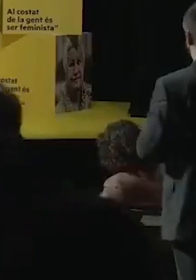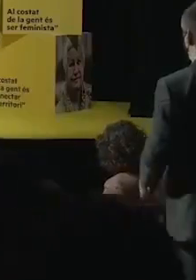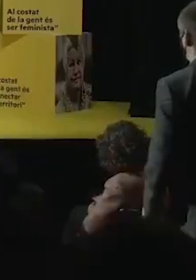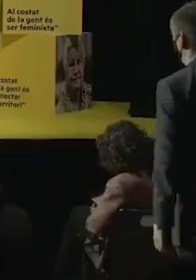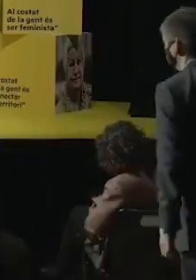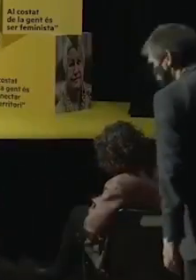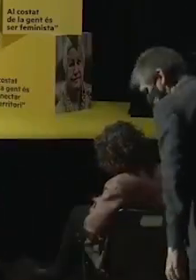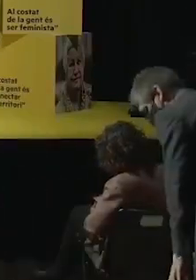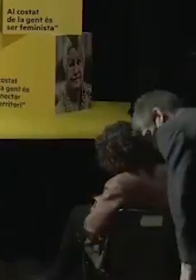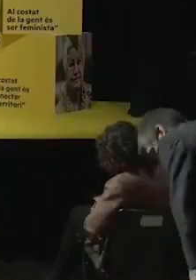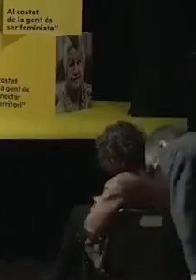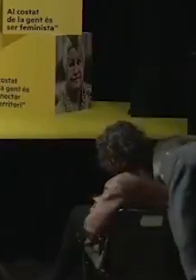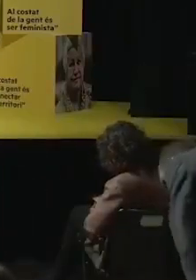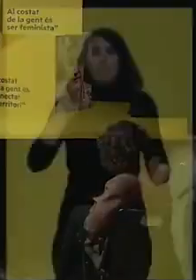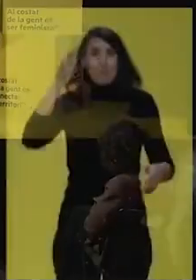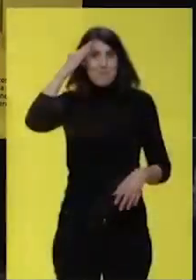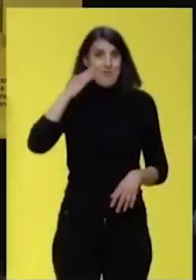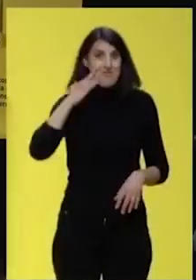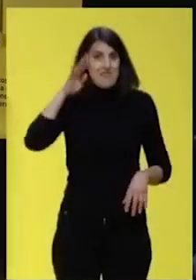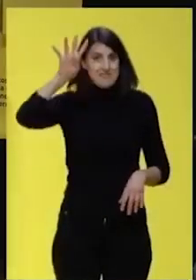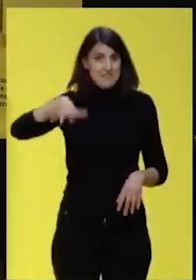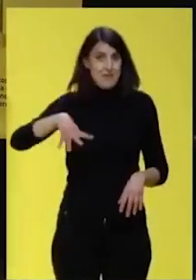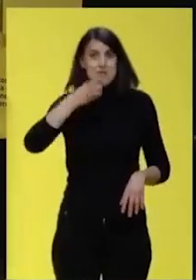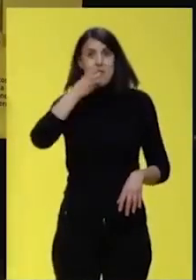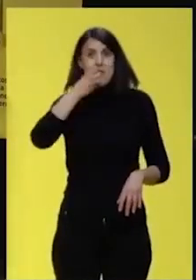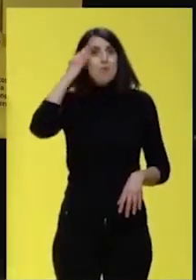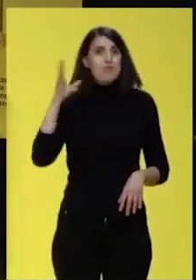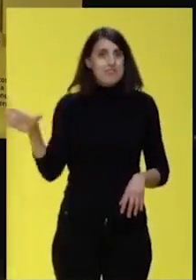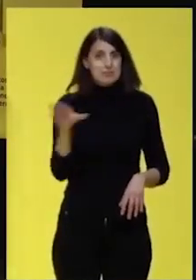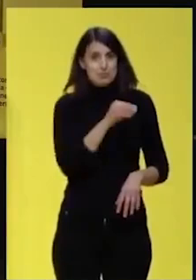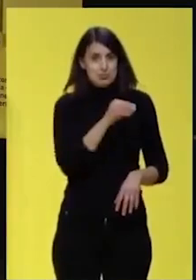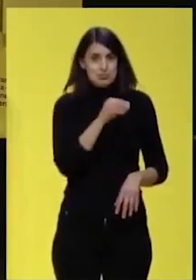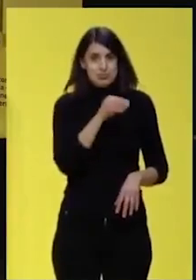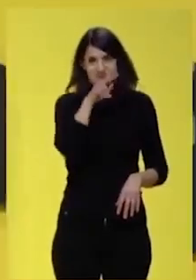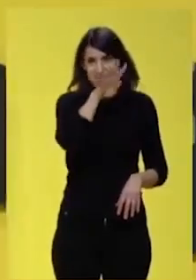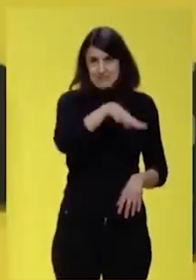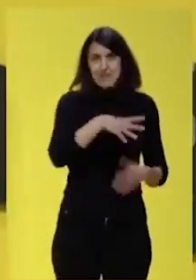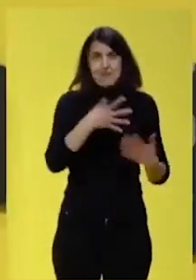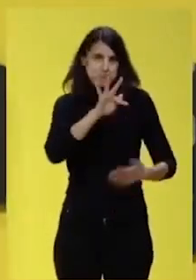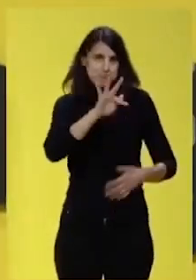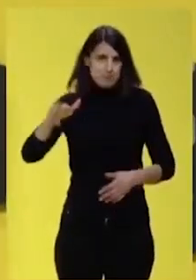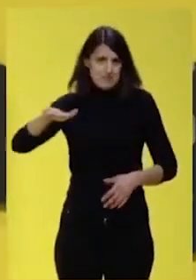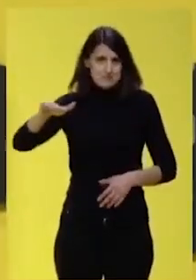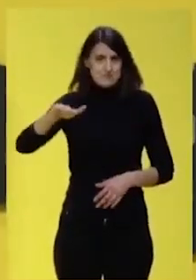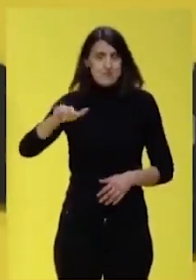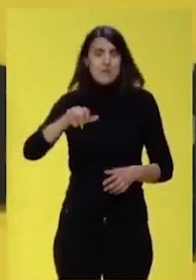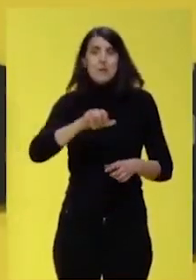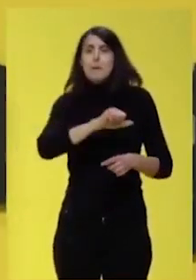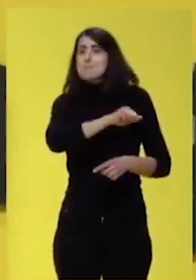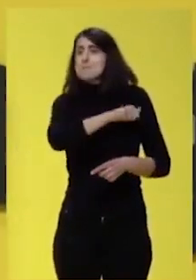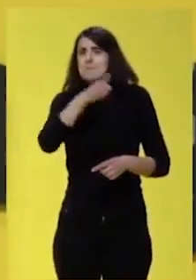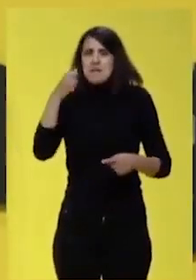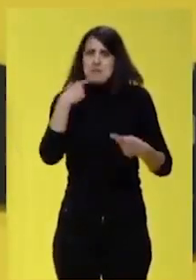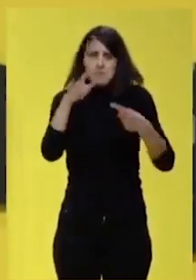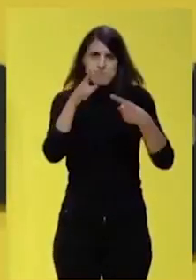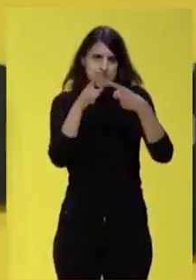Buen día, Cataluña. Buen día a tutón. Bueno, en primer lugar, algunas apreciaciones